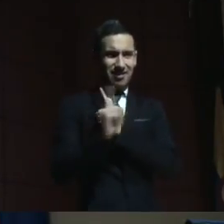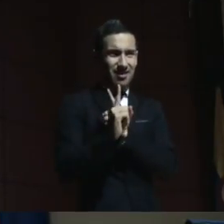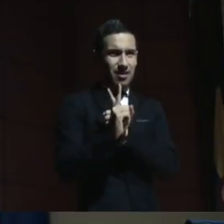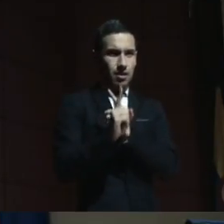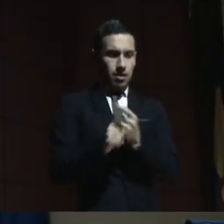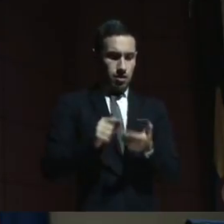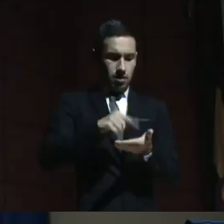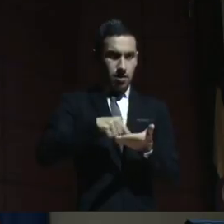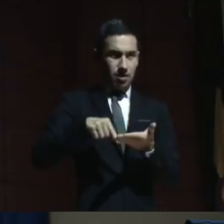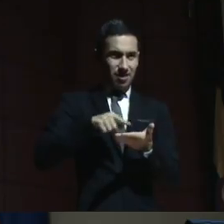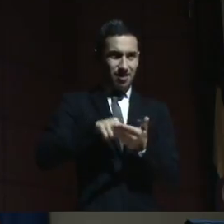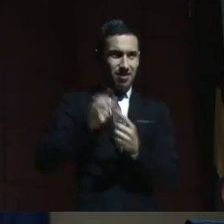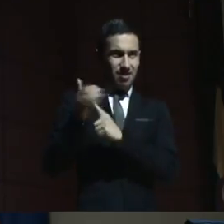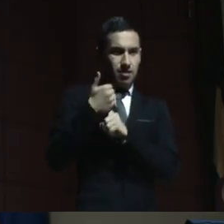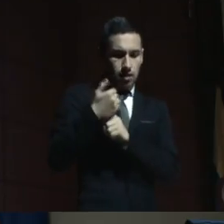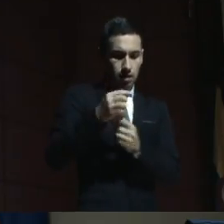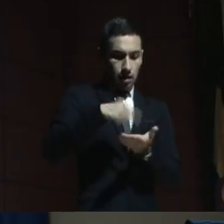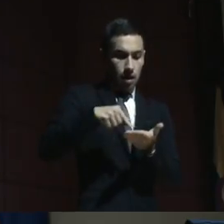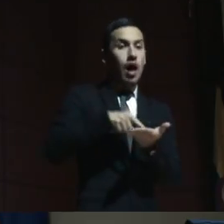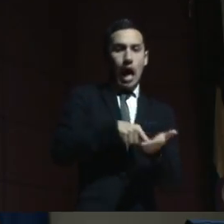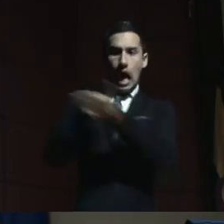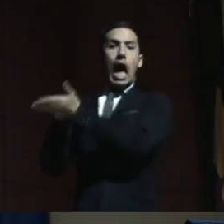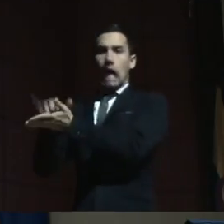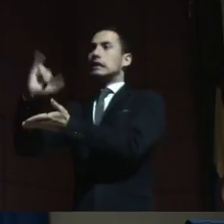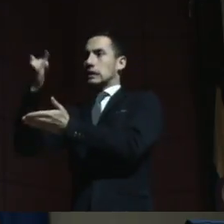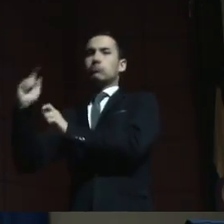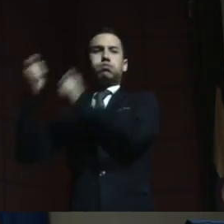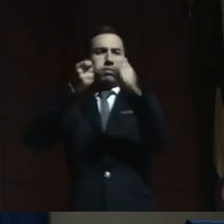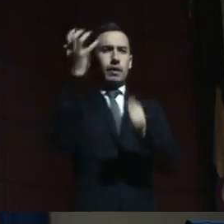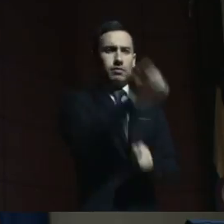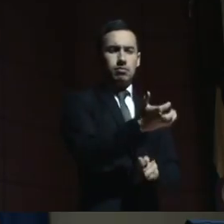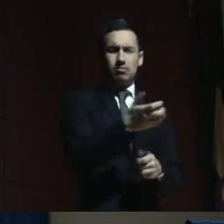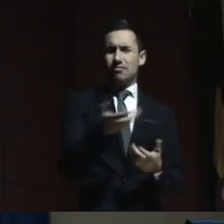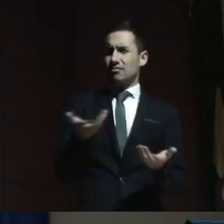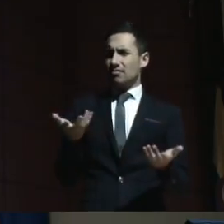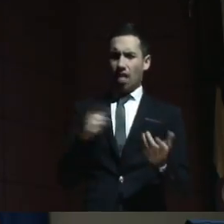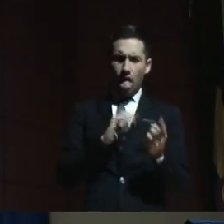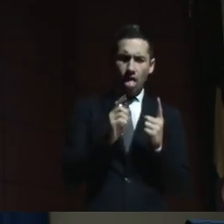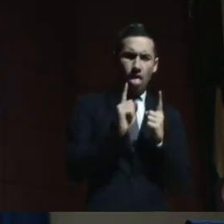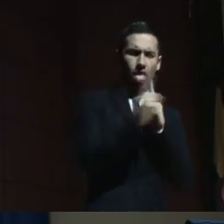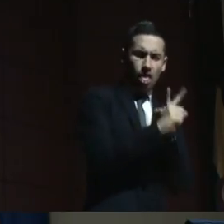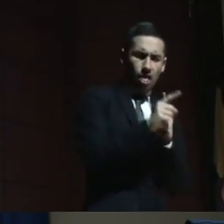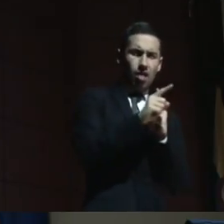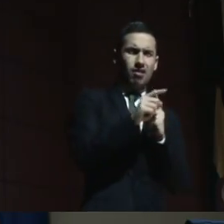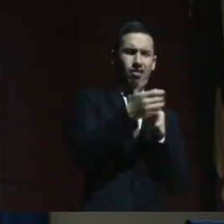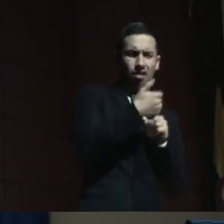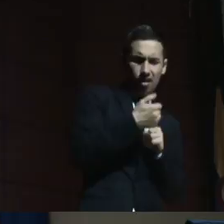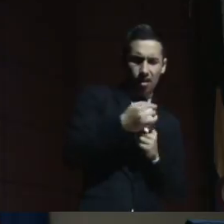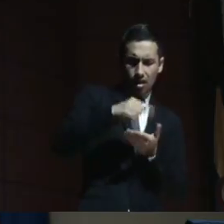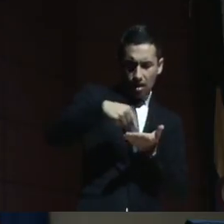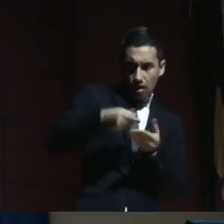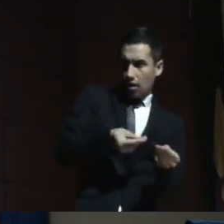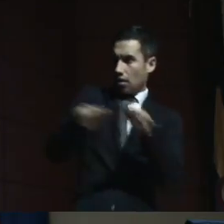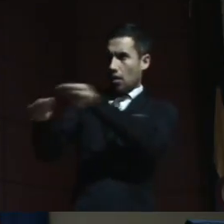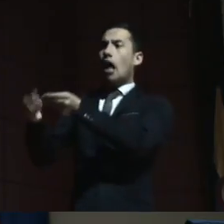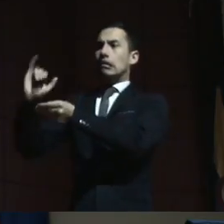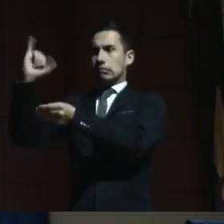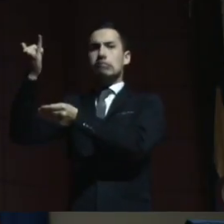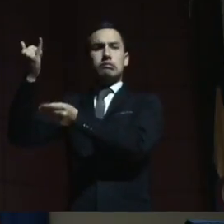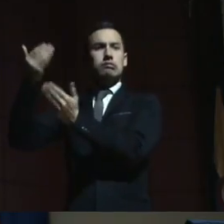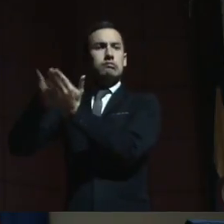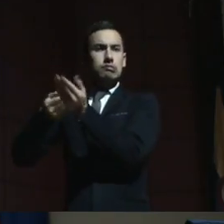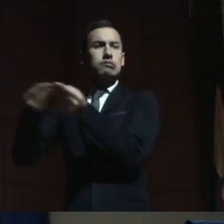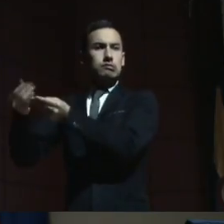requisito, ¿sí? Entonces, son cosas que enfrentan las familias, ella se ha resistido, inclusive